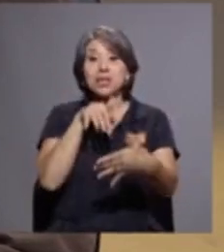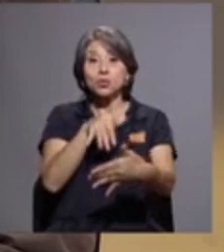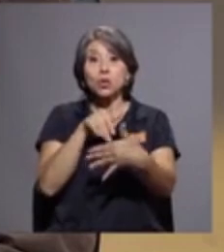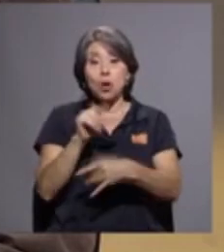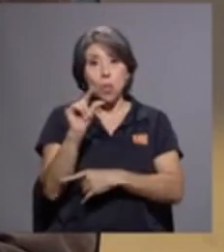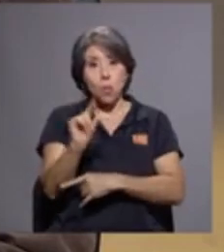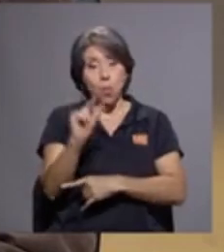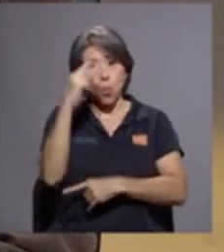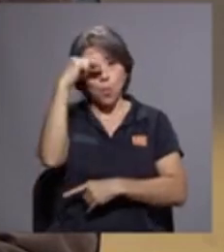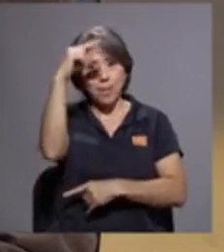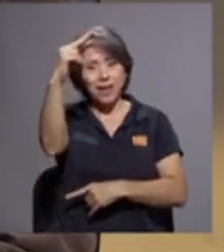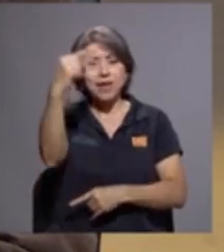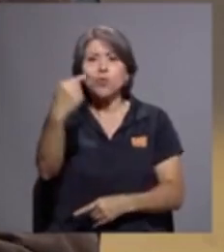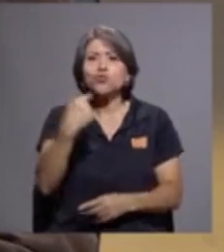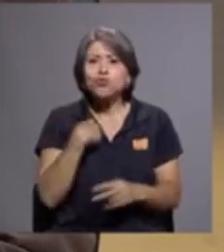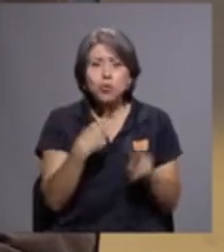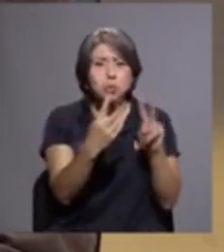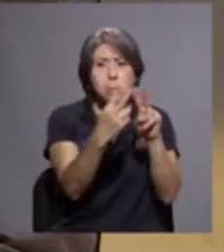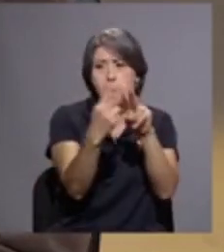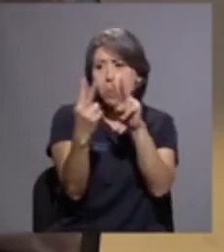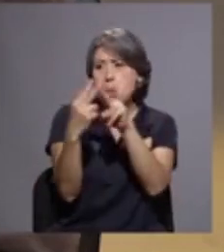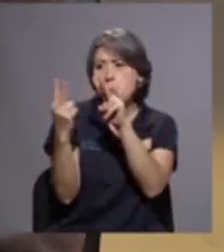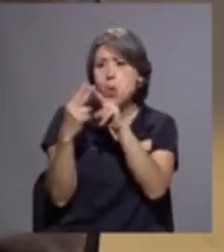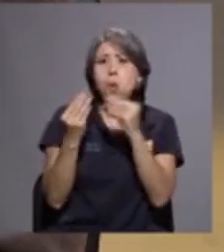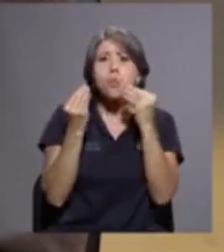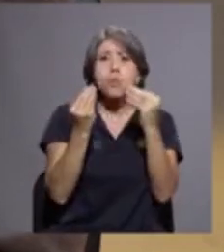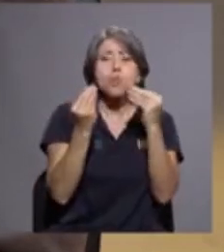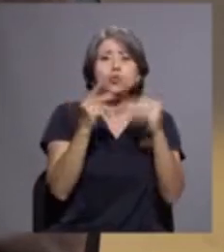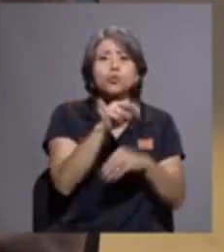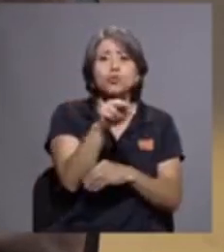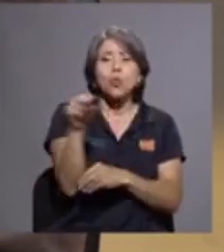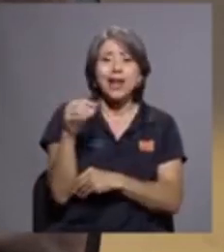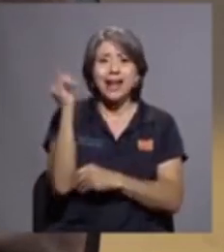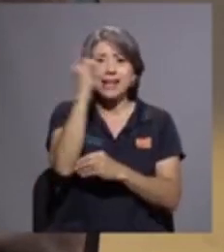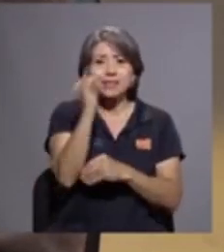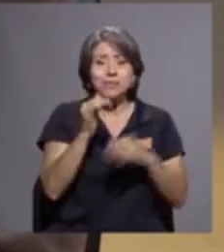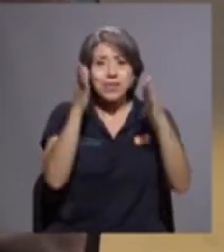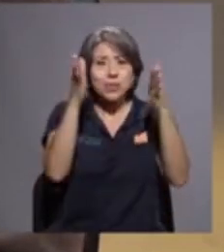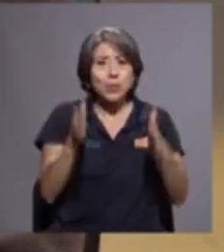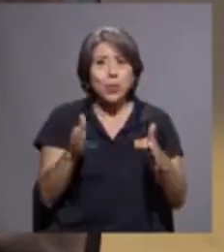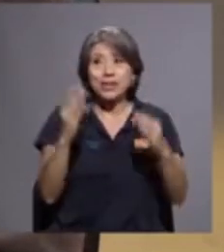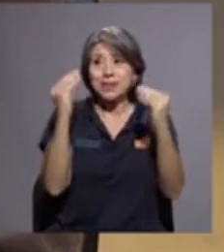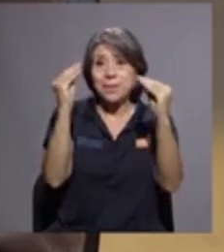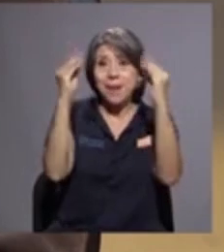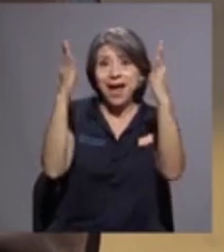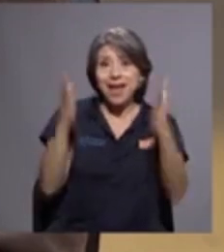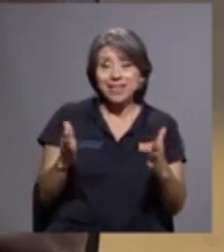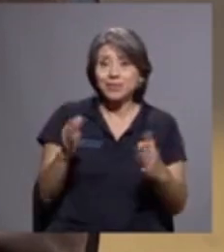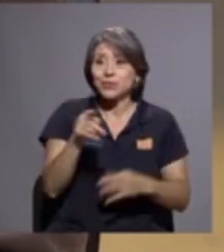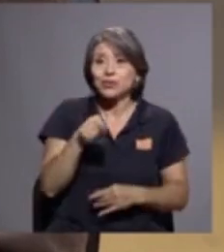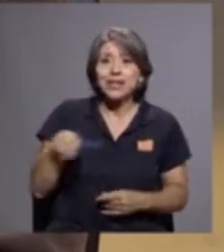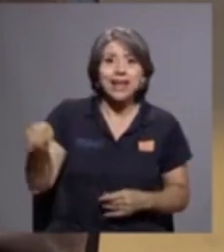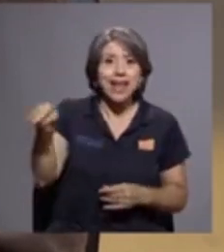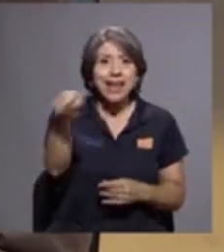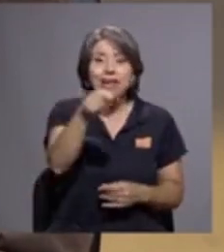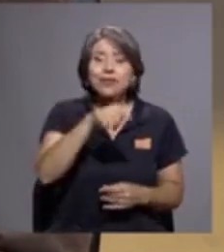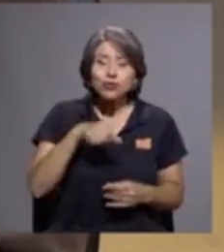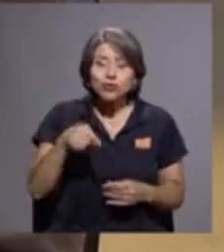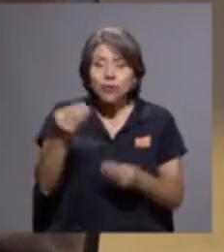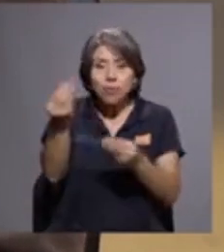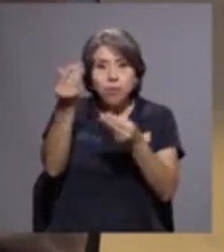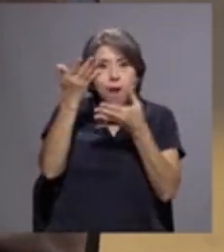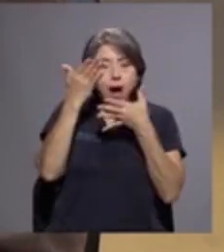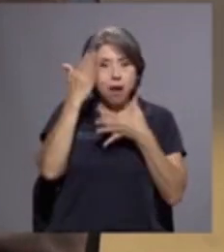y he conocido muchos pintores y colegas y maestros que han sido los que me han llevado al